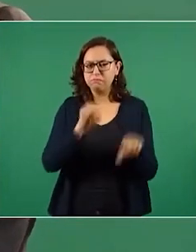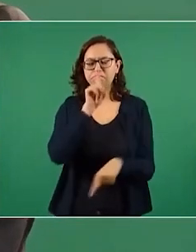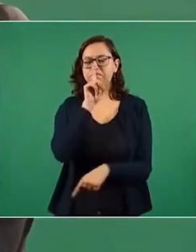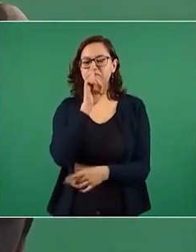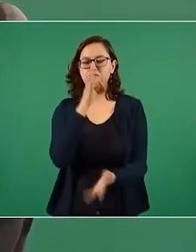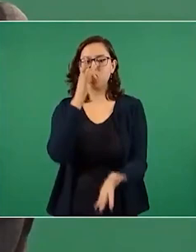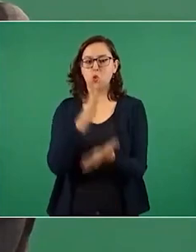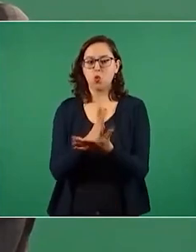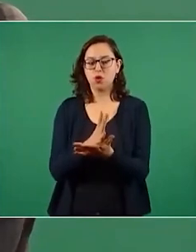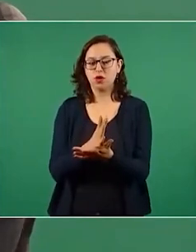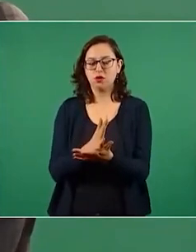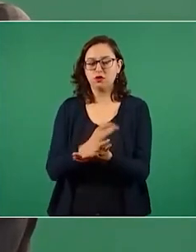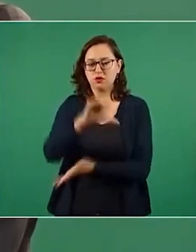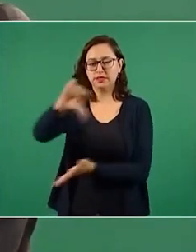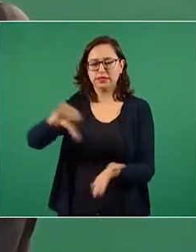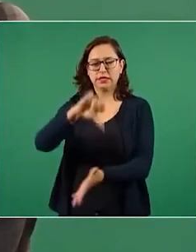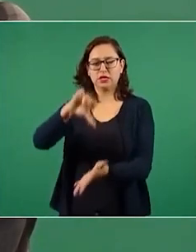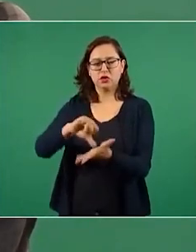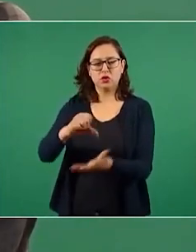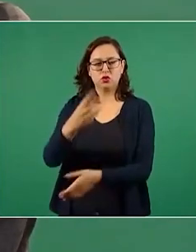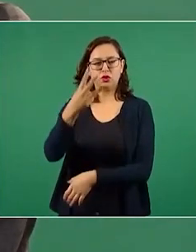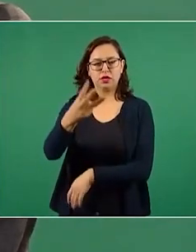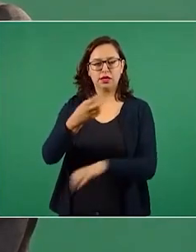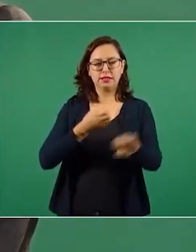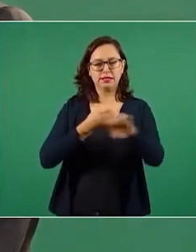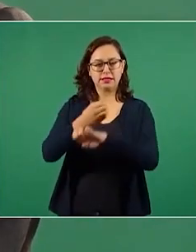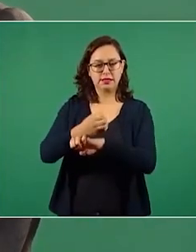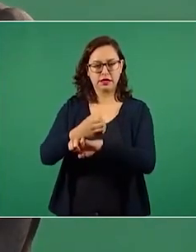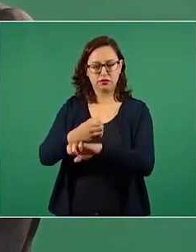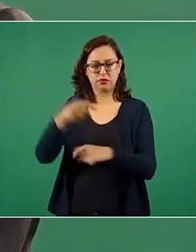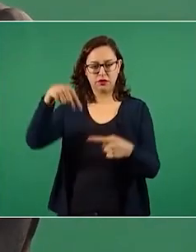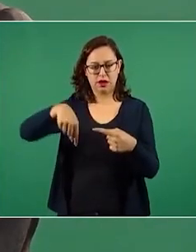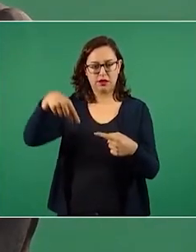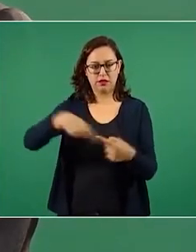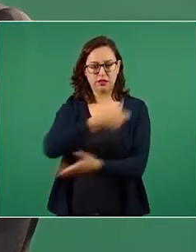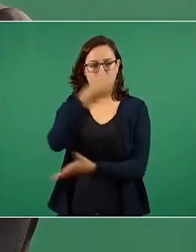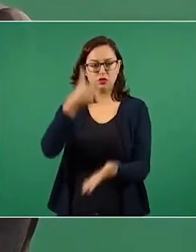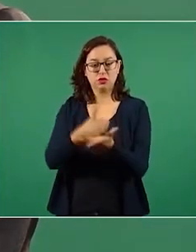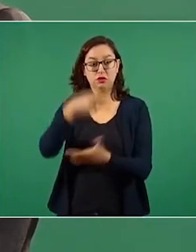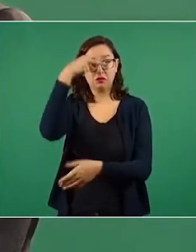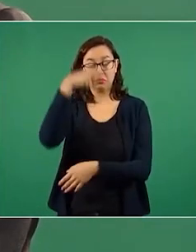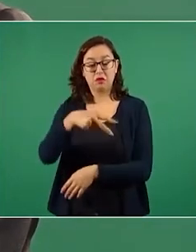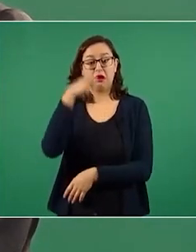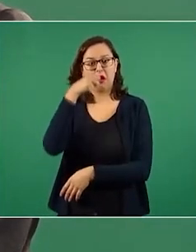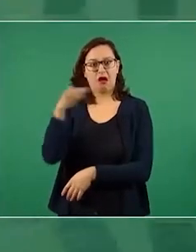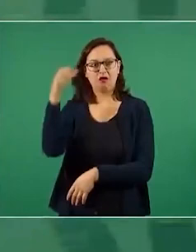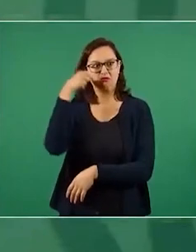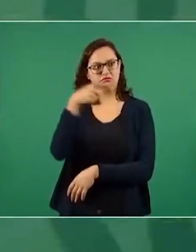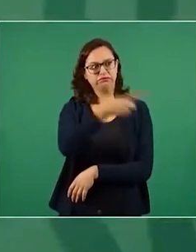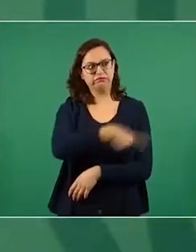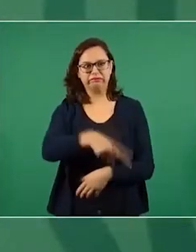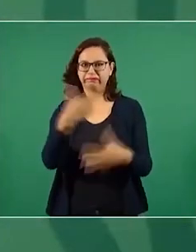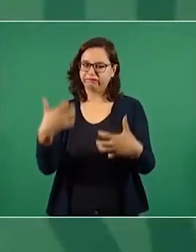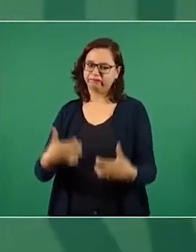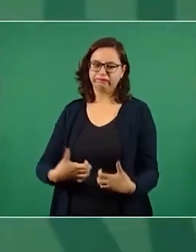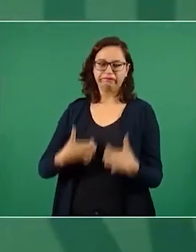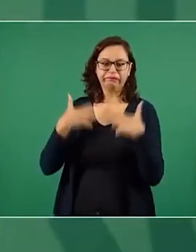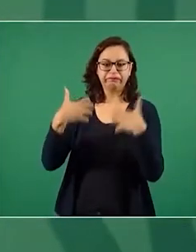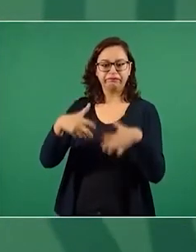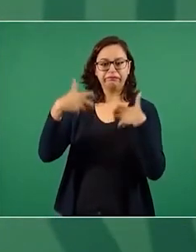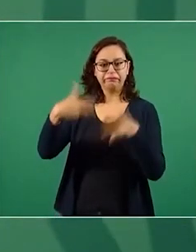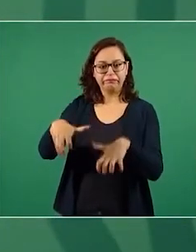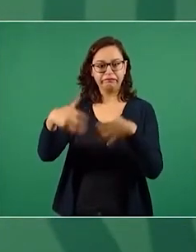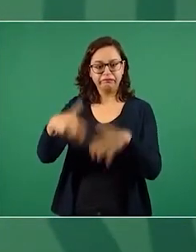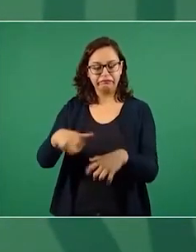Es aquí en la ciudad donde hubo esta protesta el día de ayer y en